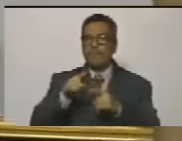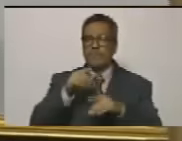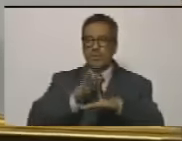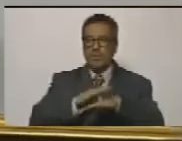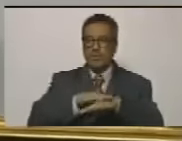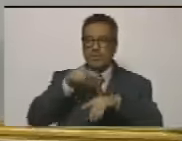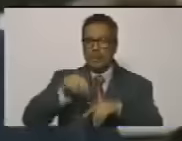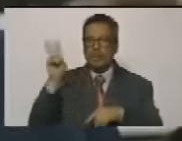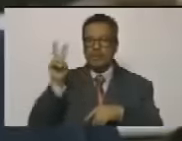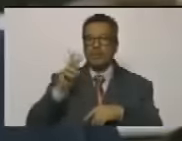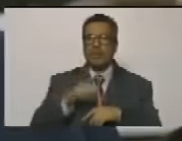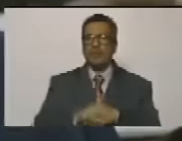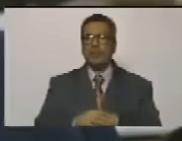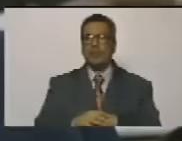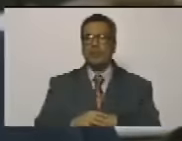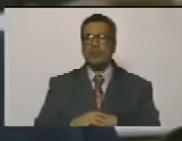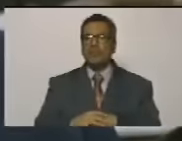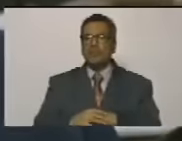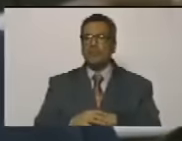asuntos de Venezuela